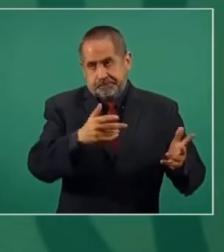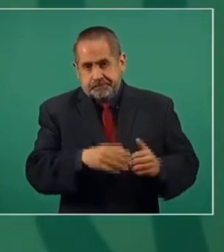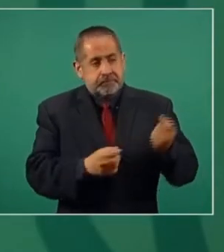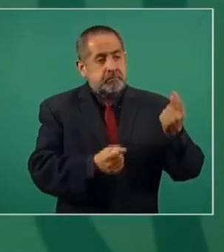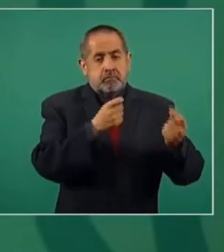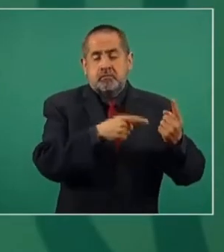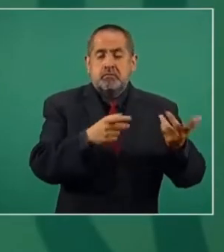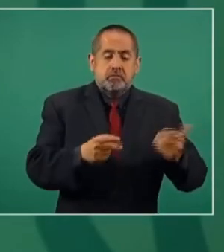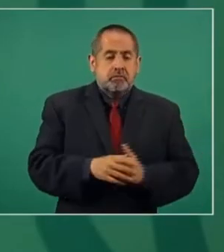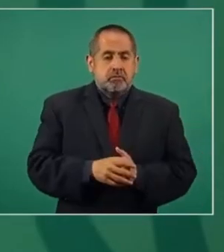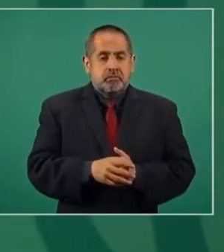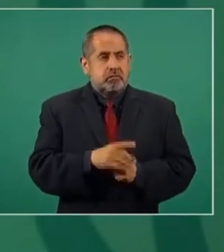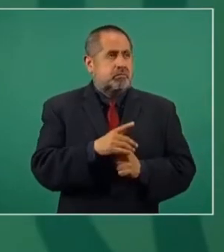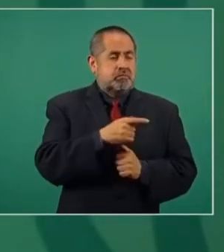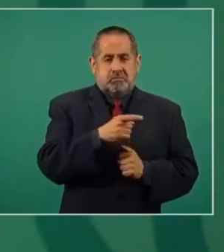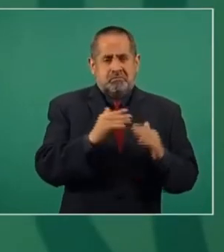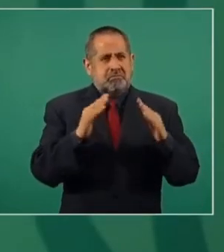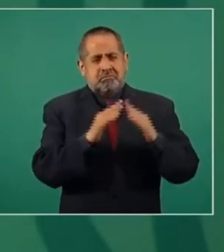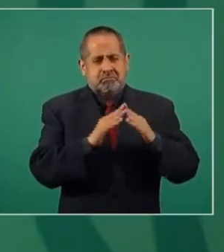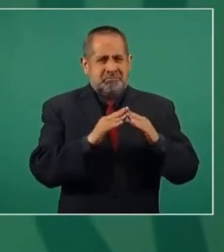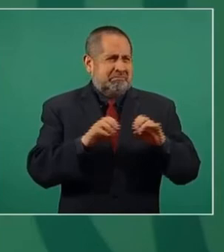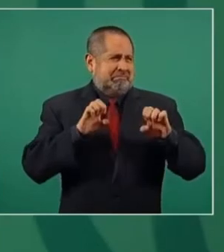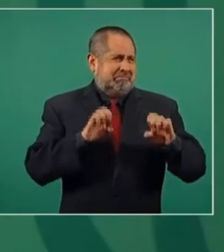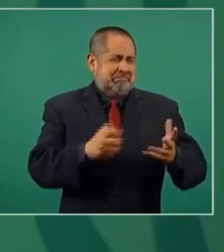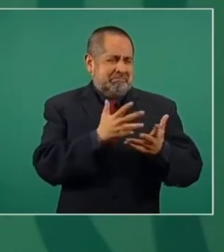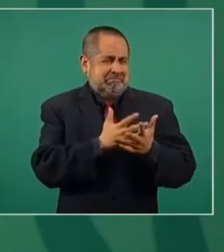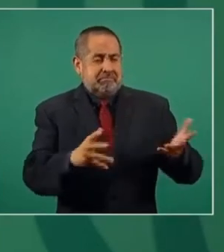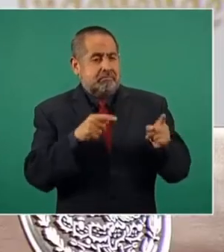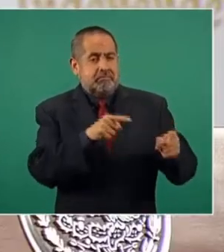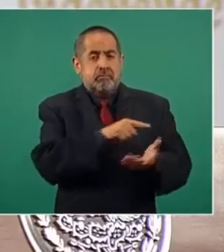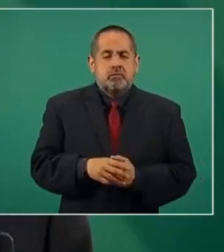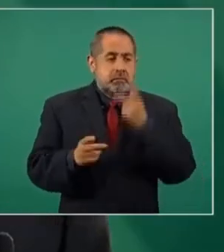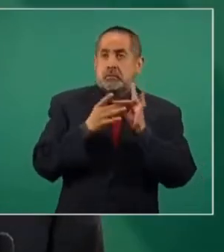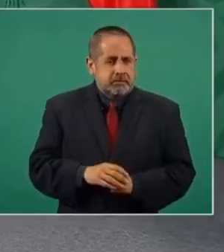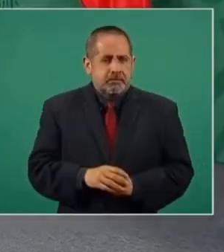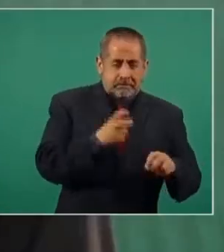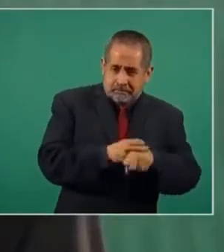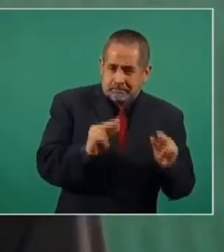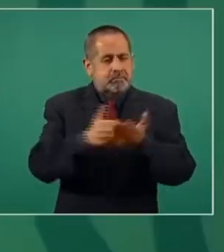algunos tienen hasta casas, residencias, mentejas.